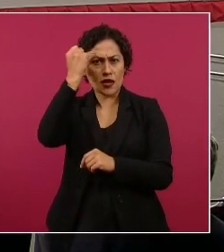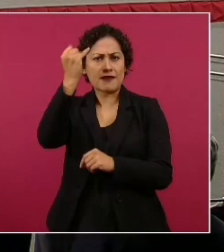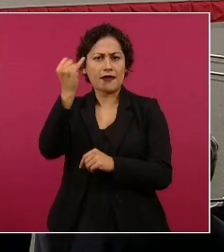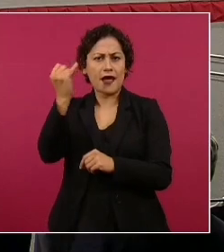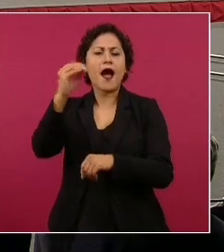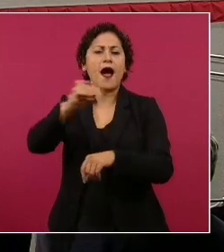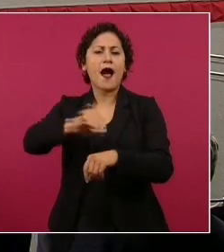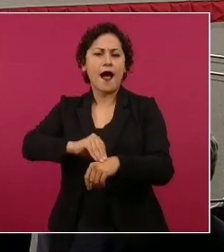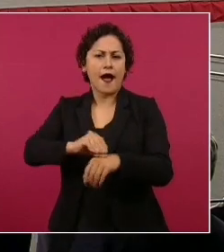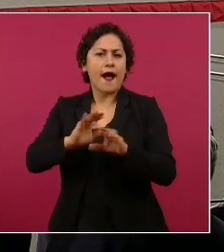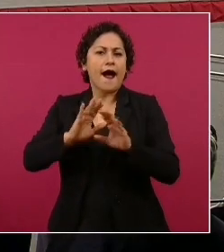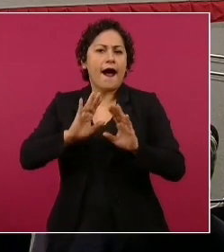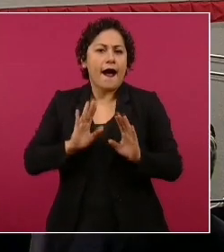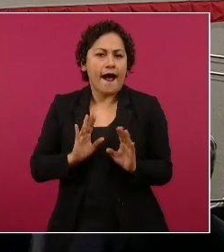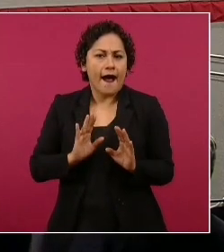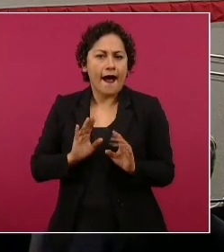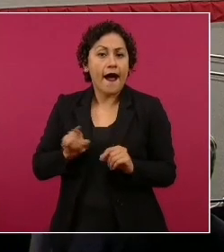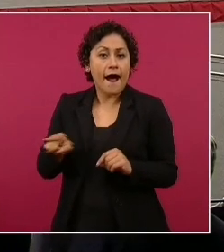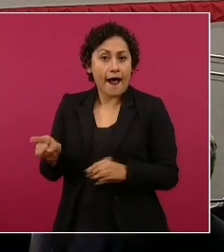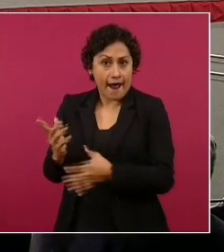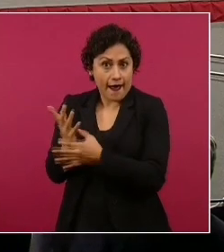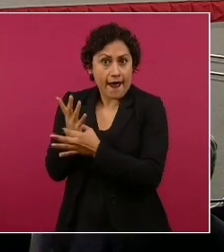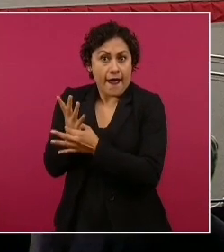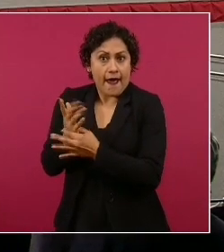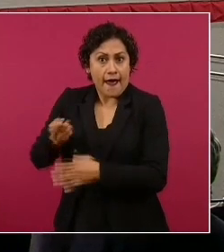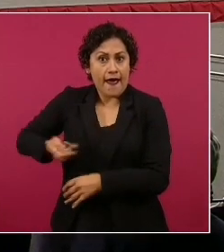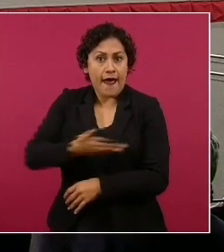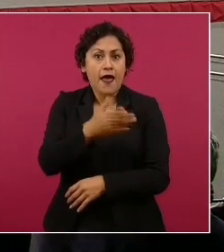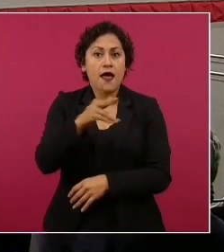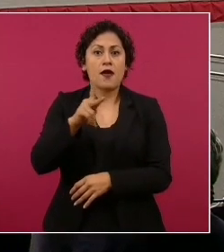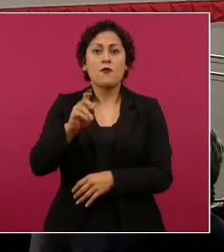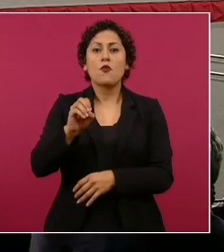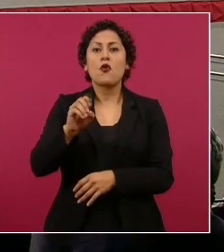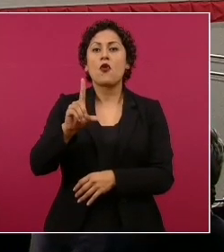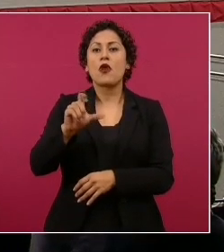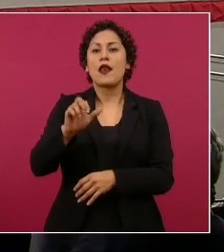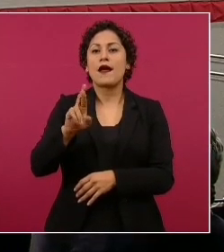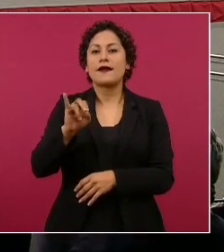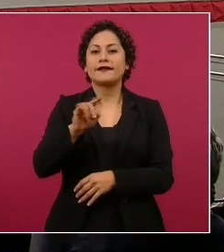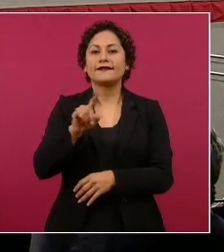Eso es lo que ellos llaman polarización, o sea, se divide en dos.